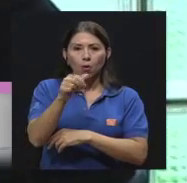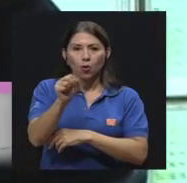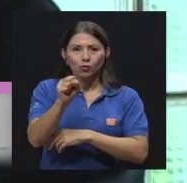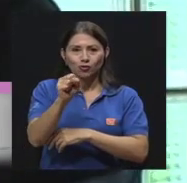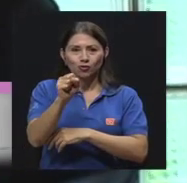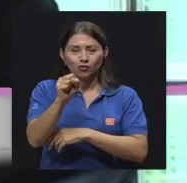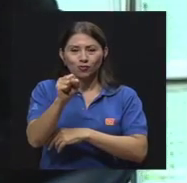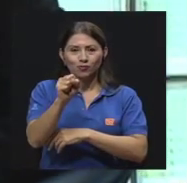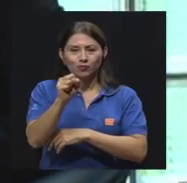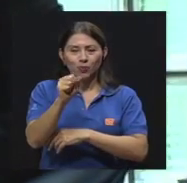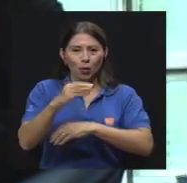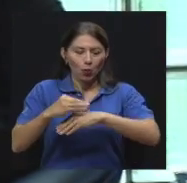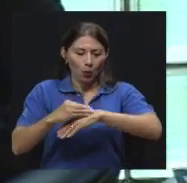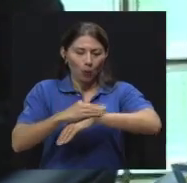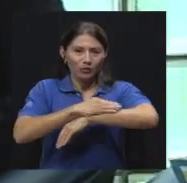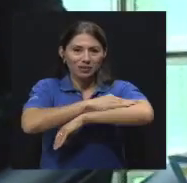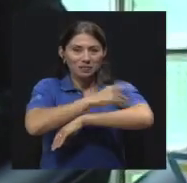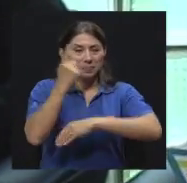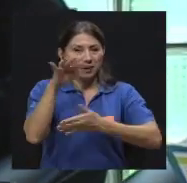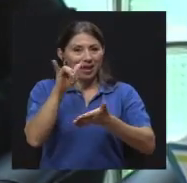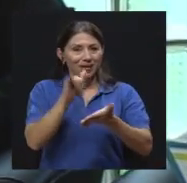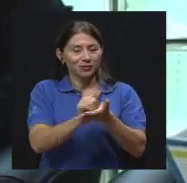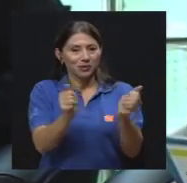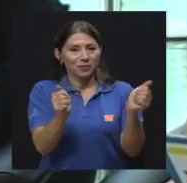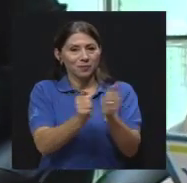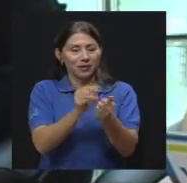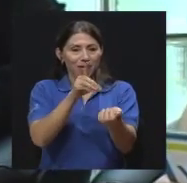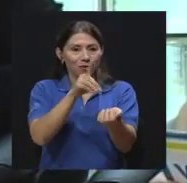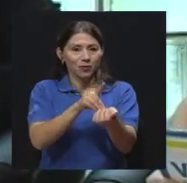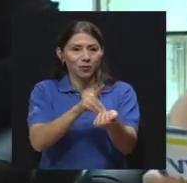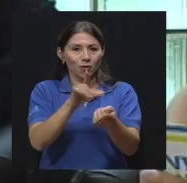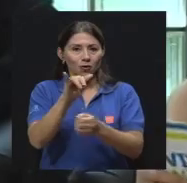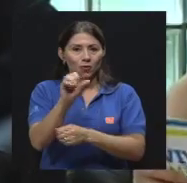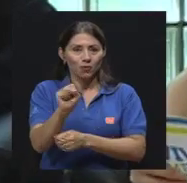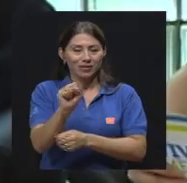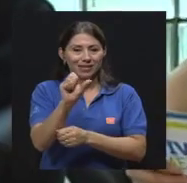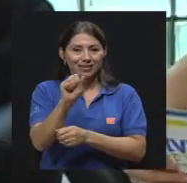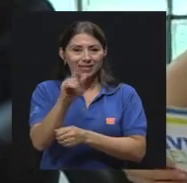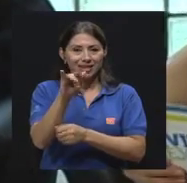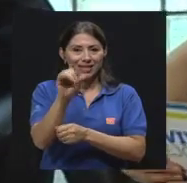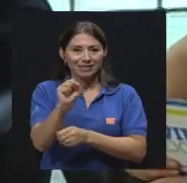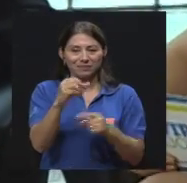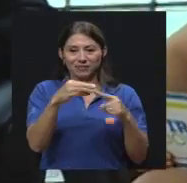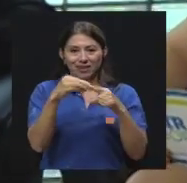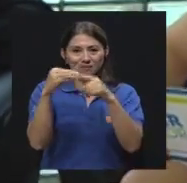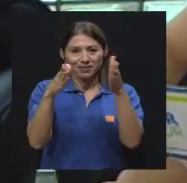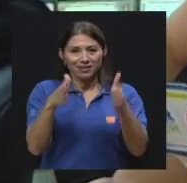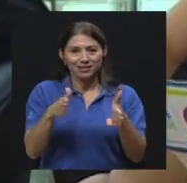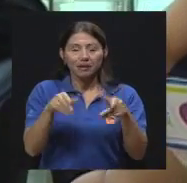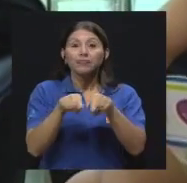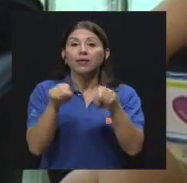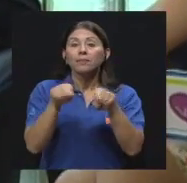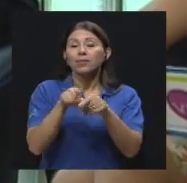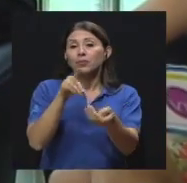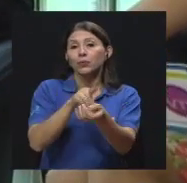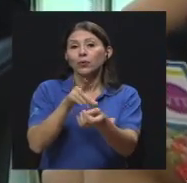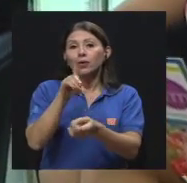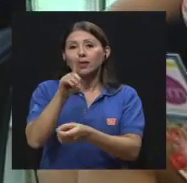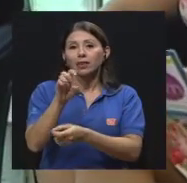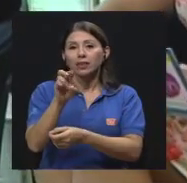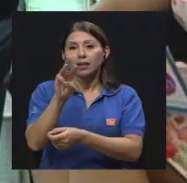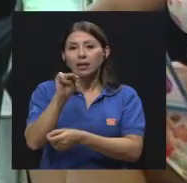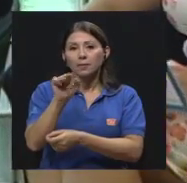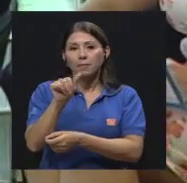Y para esto nos acompaña la especialista, el doctor Luis Siles, quien es dermatólogo y quien amablemente hoy nos está